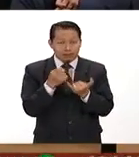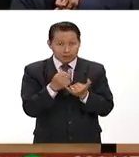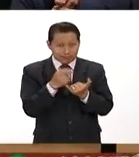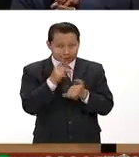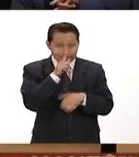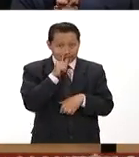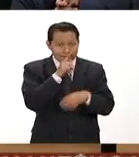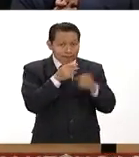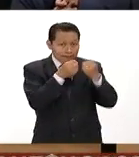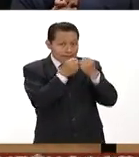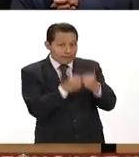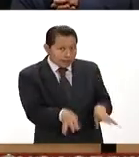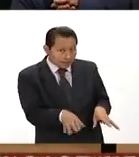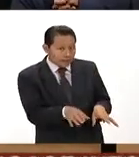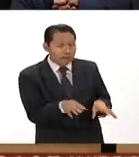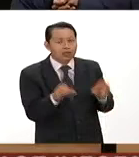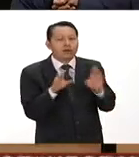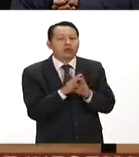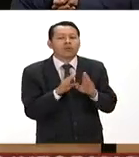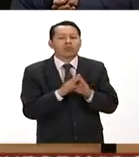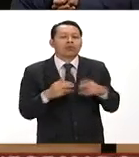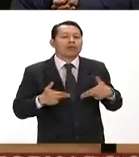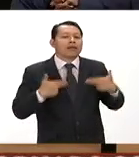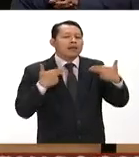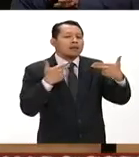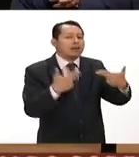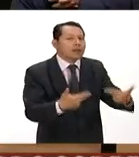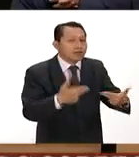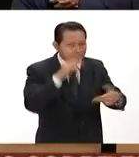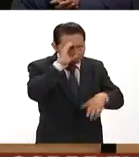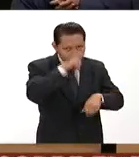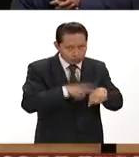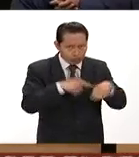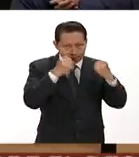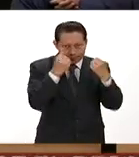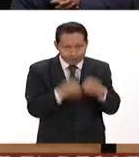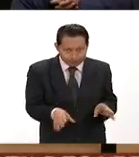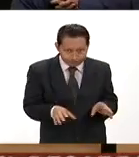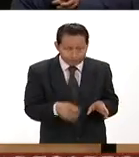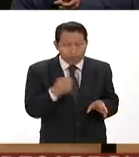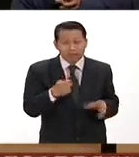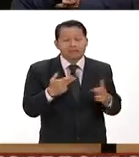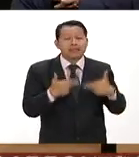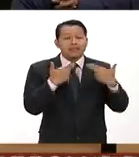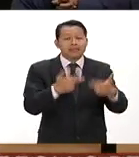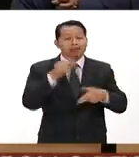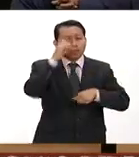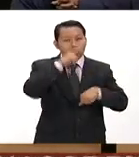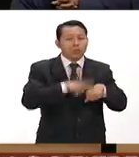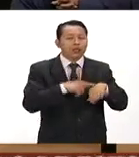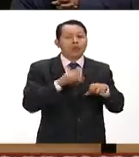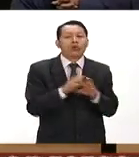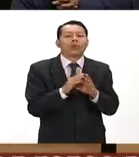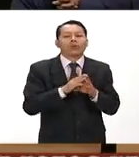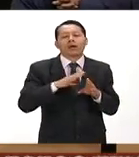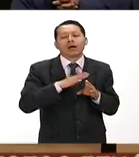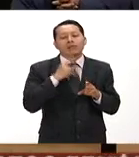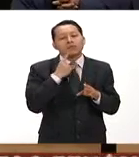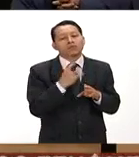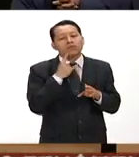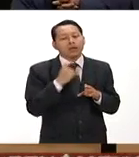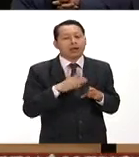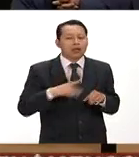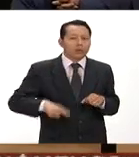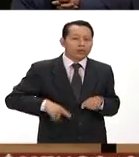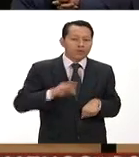lengua pues se pierde toda una herencia cultural para nuestro país esta herencia cultural además de los esfuerzos que hace el